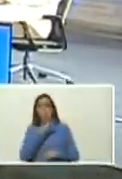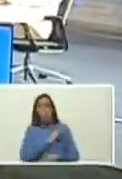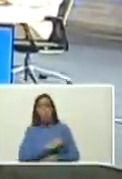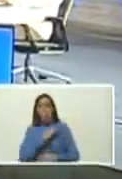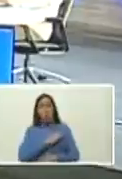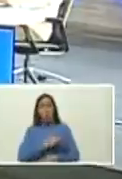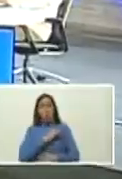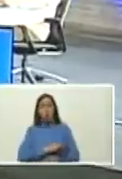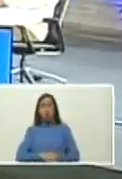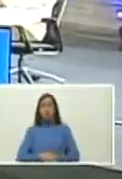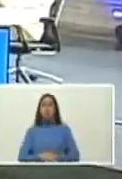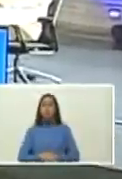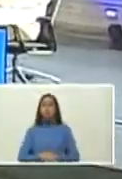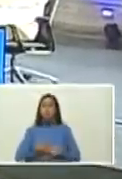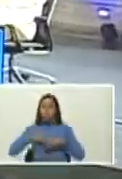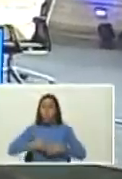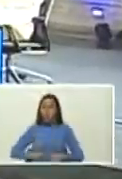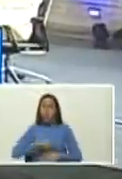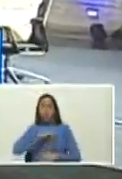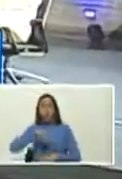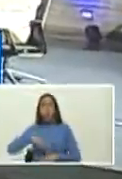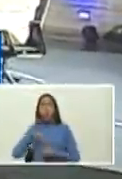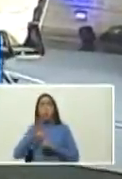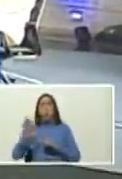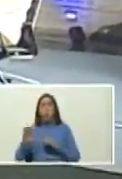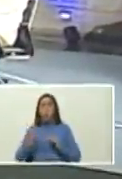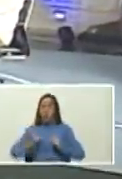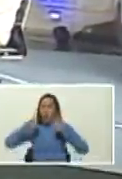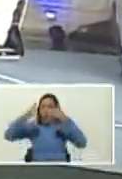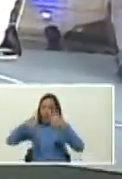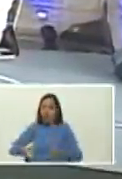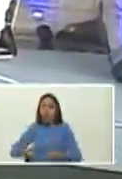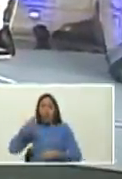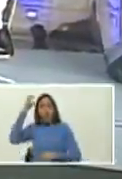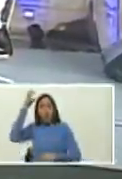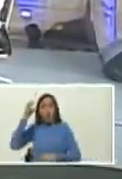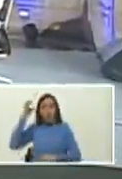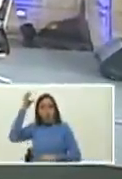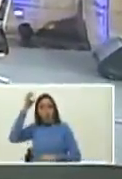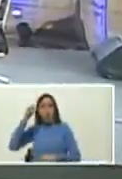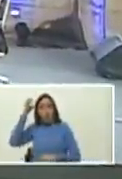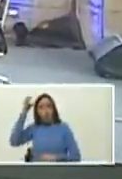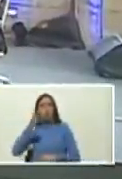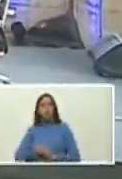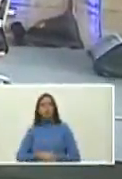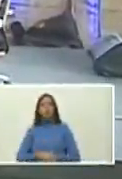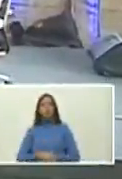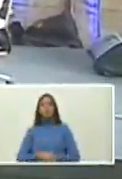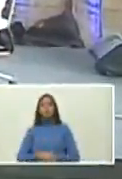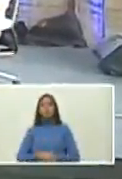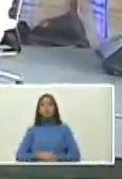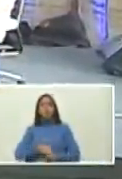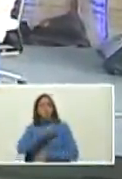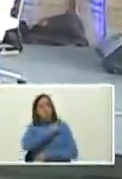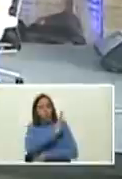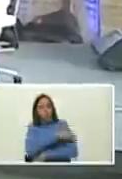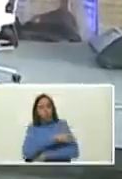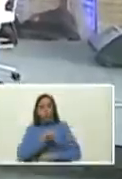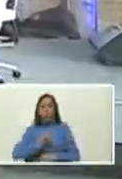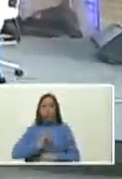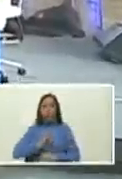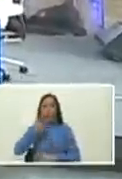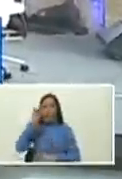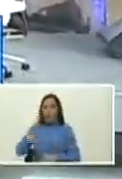nacerá de nuestra cultura nacerá del conocimiento nacerá de una poderosa identidad